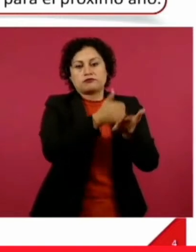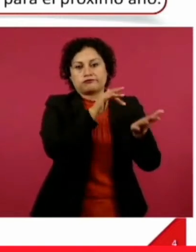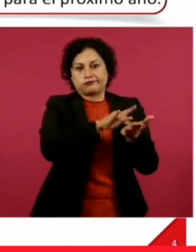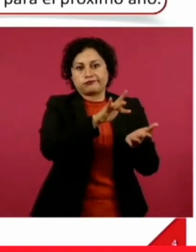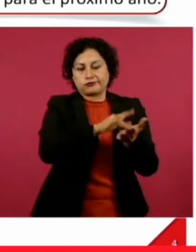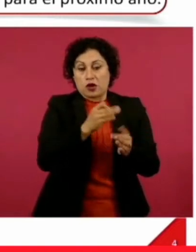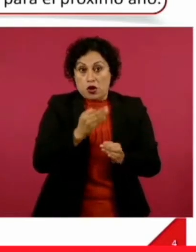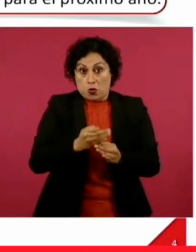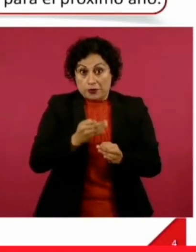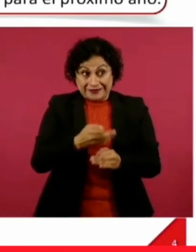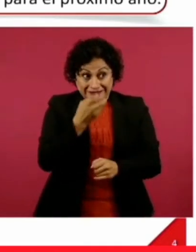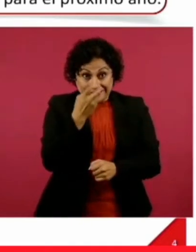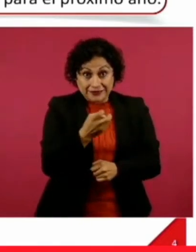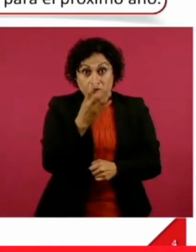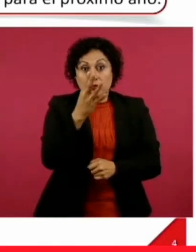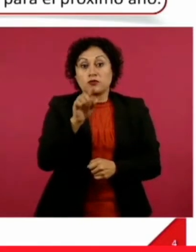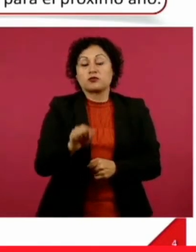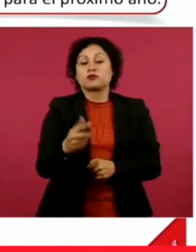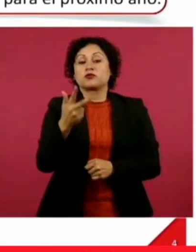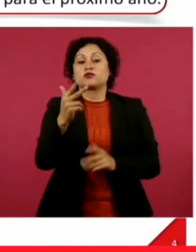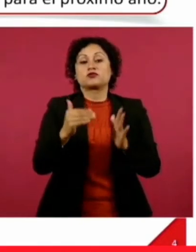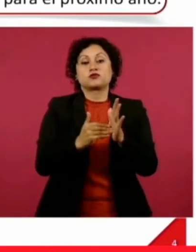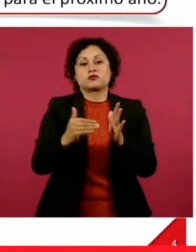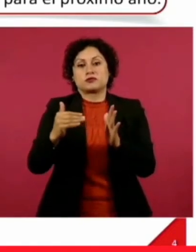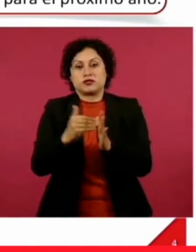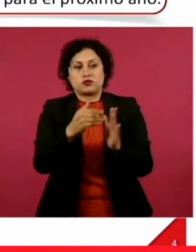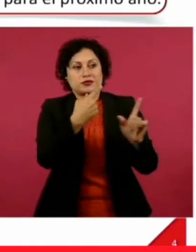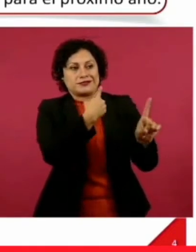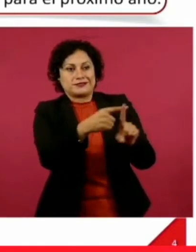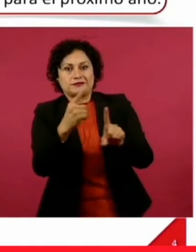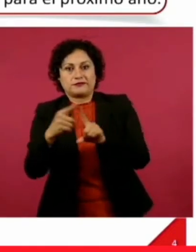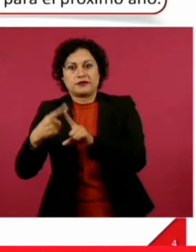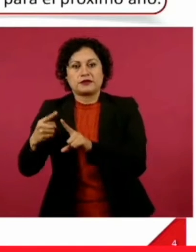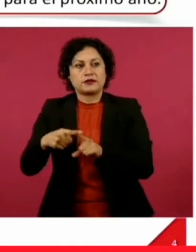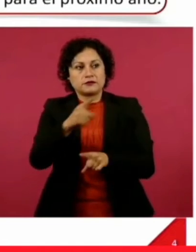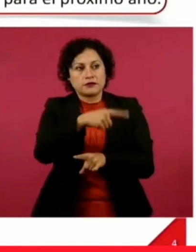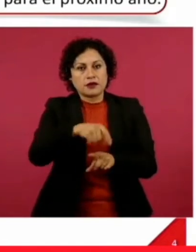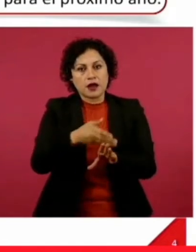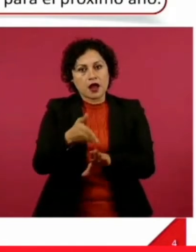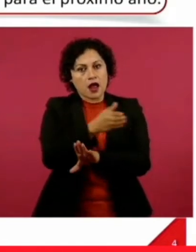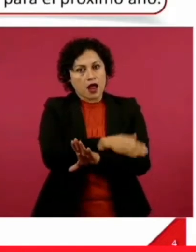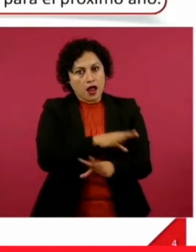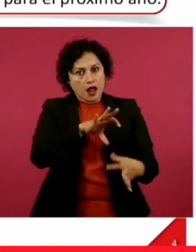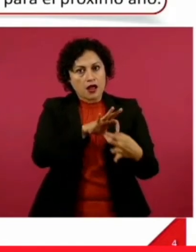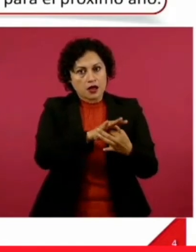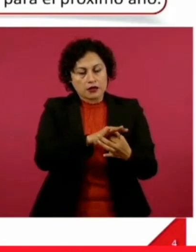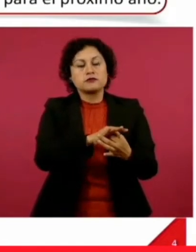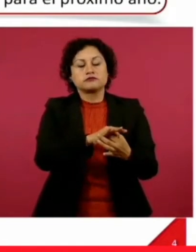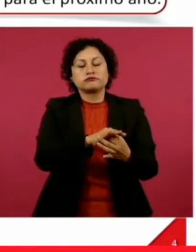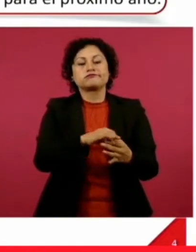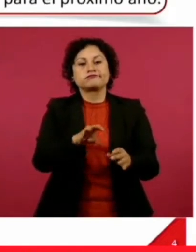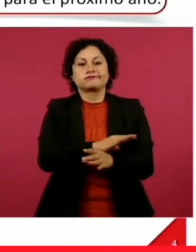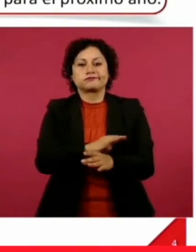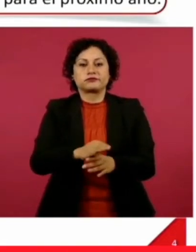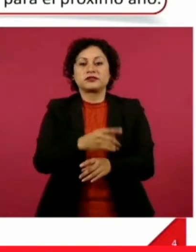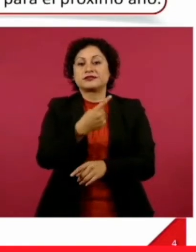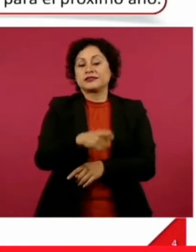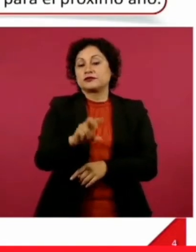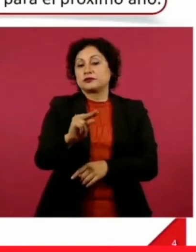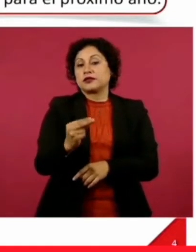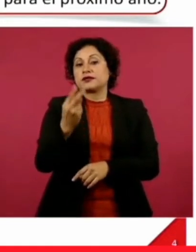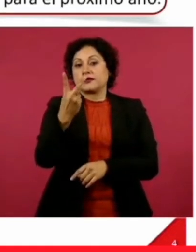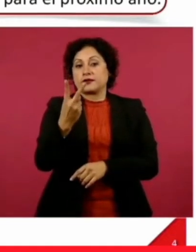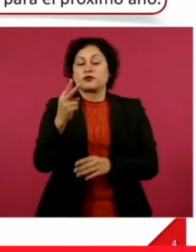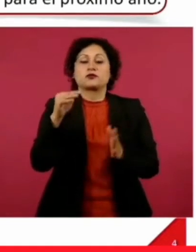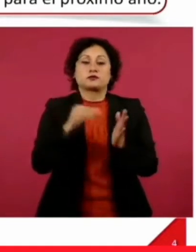cerca de 4.8 millones de créditos que han tenido beneficios por 172 mil millones de pesos. Y aquí